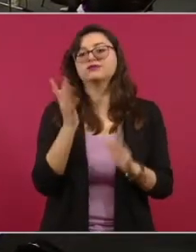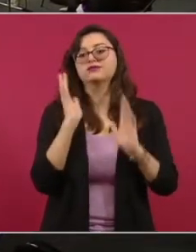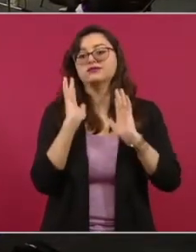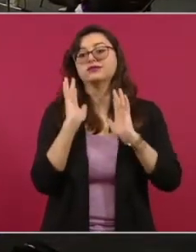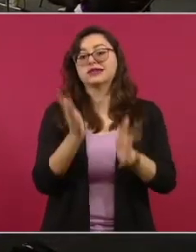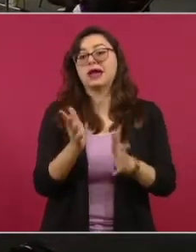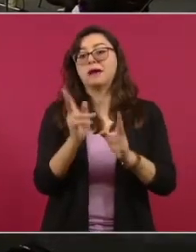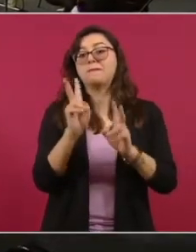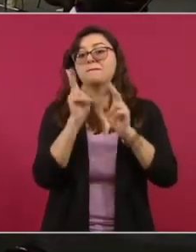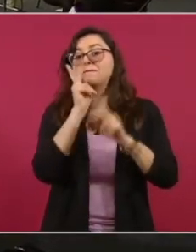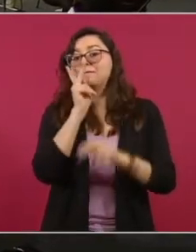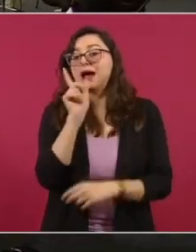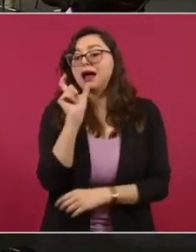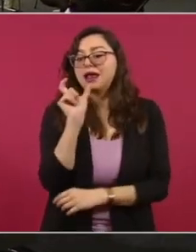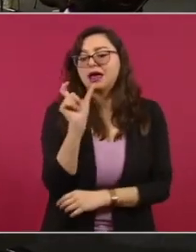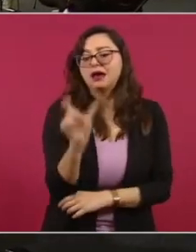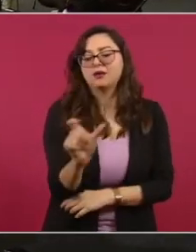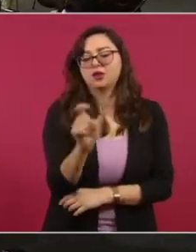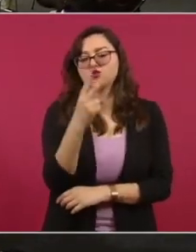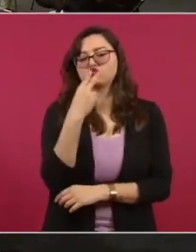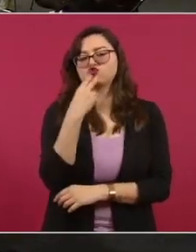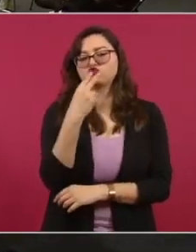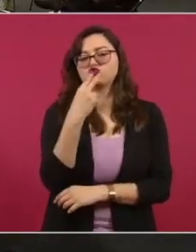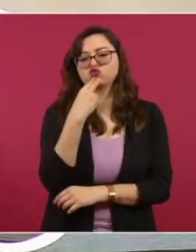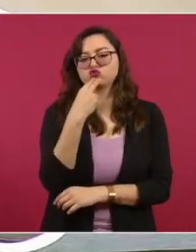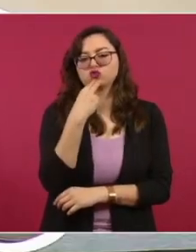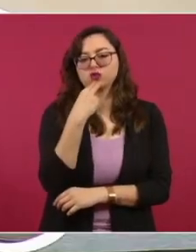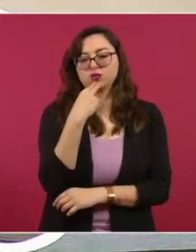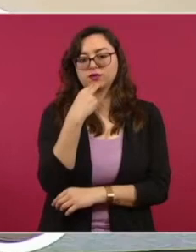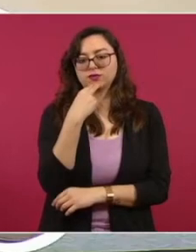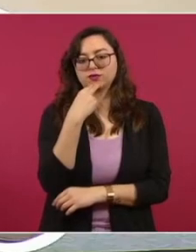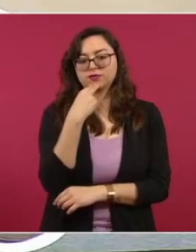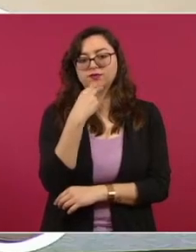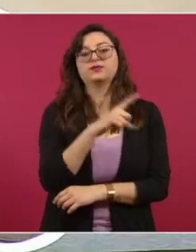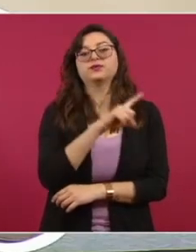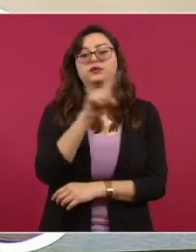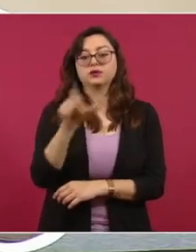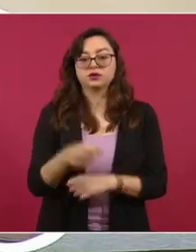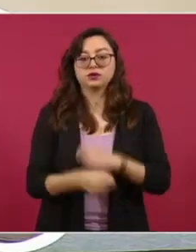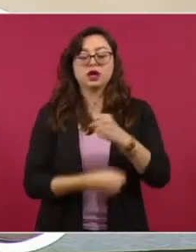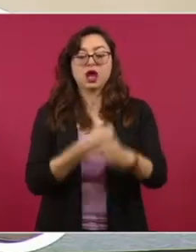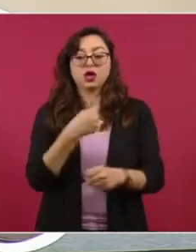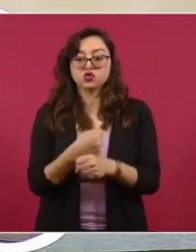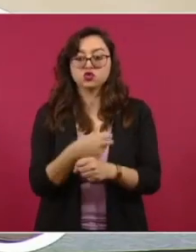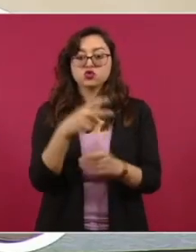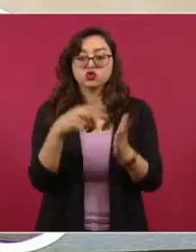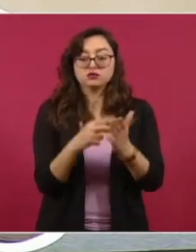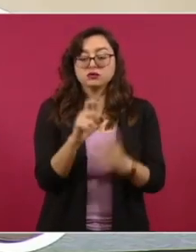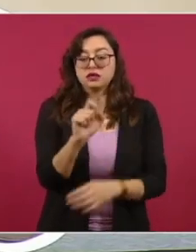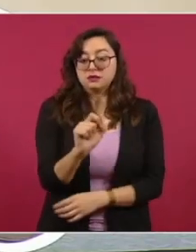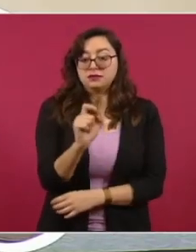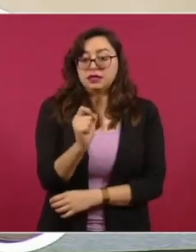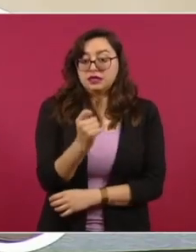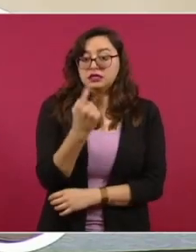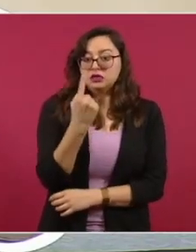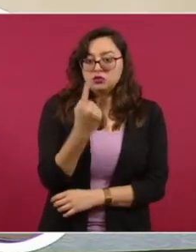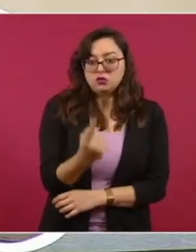reforzaron las medidas y nosotros también tenemos un